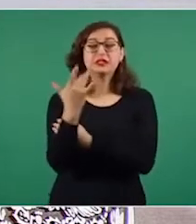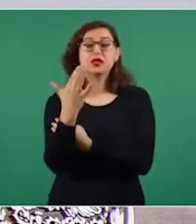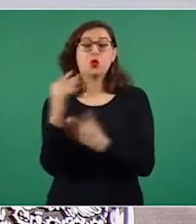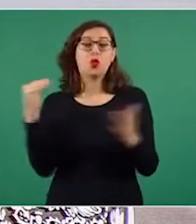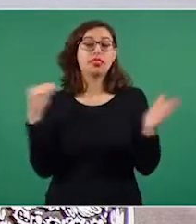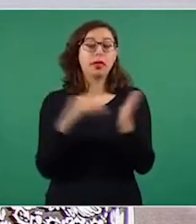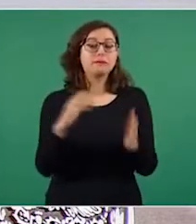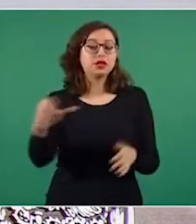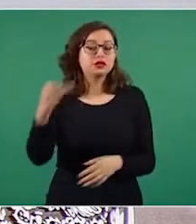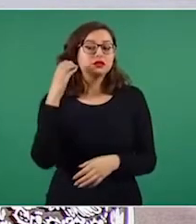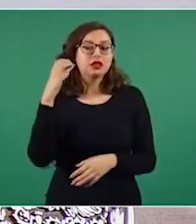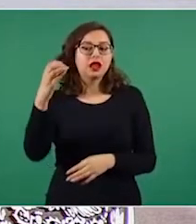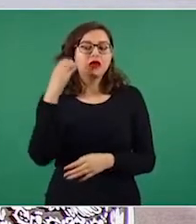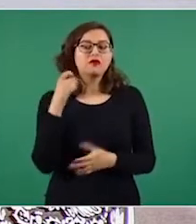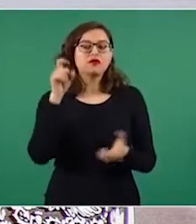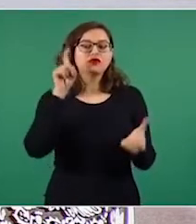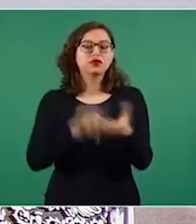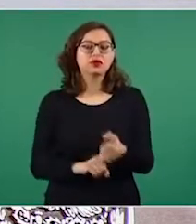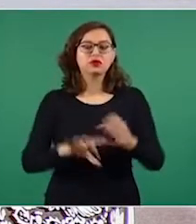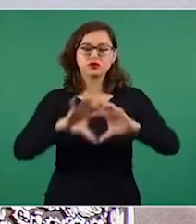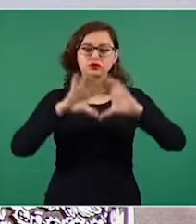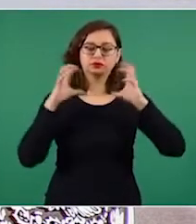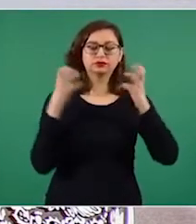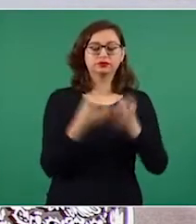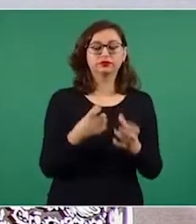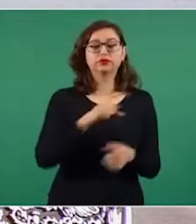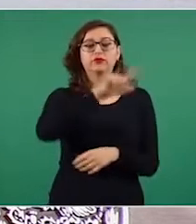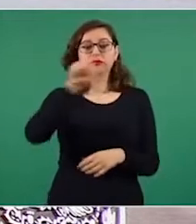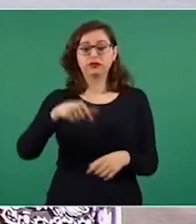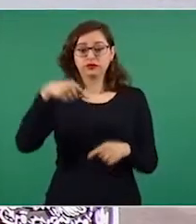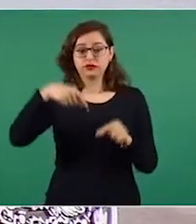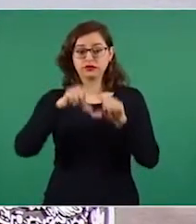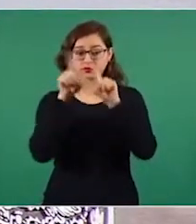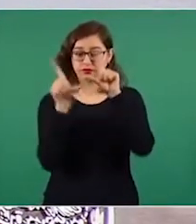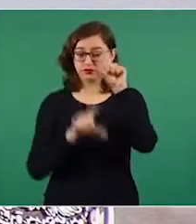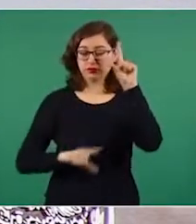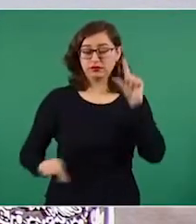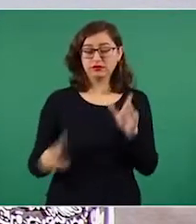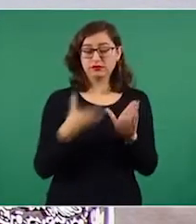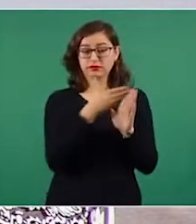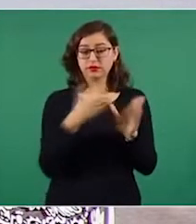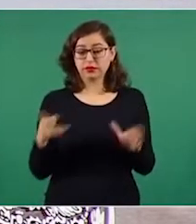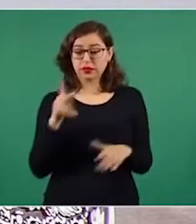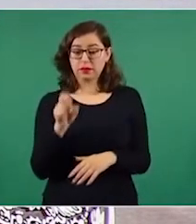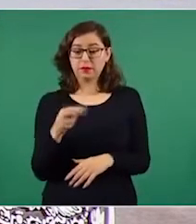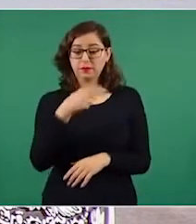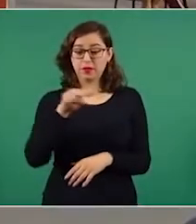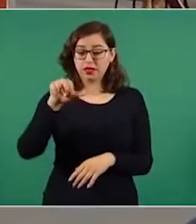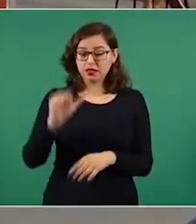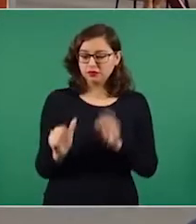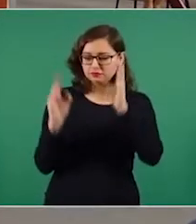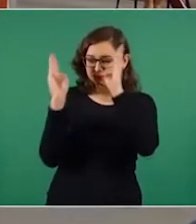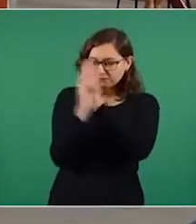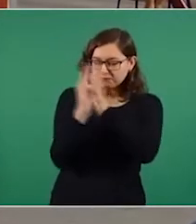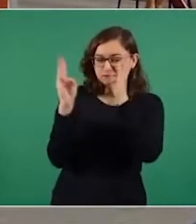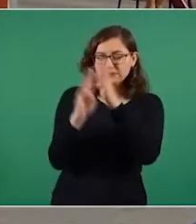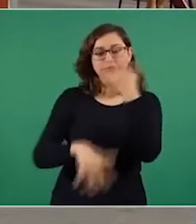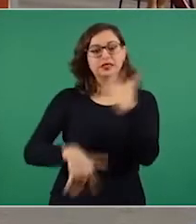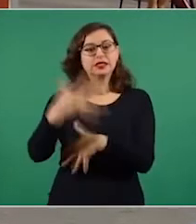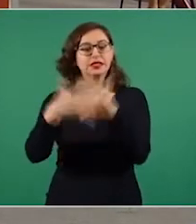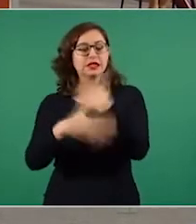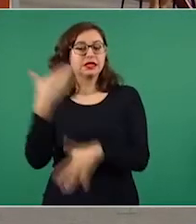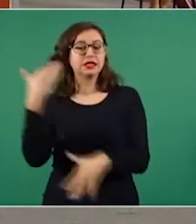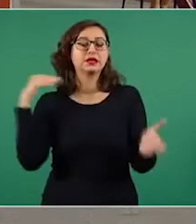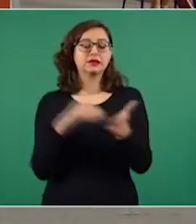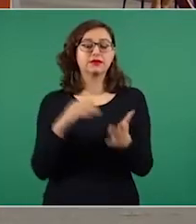el mundo. En México, durante el gobierno de Enrique Peña Nieto, fueron intervenidos 15 mil celulares, entre los que se encuentran